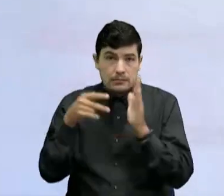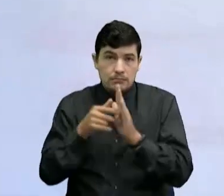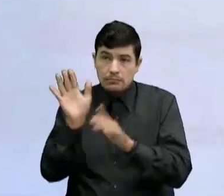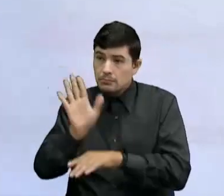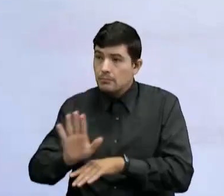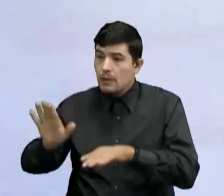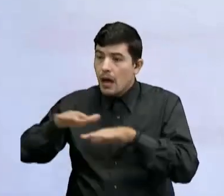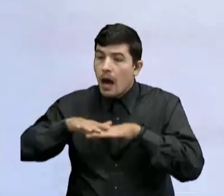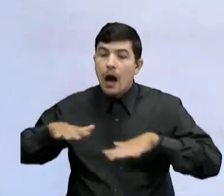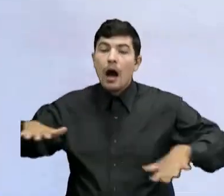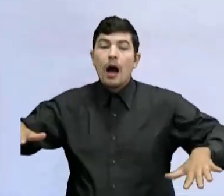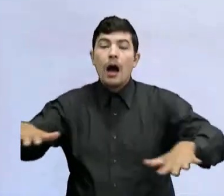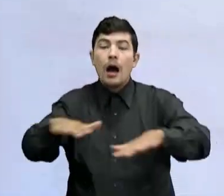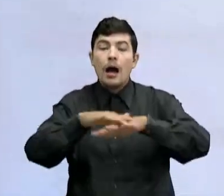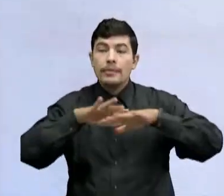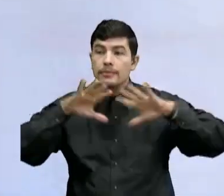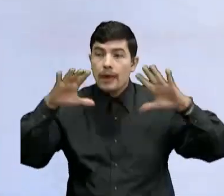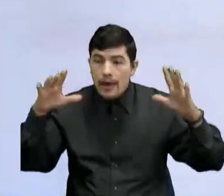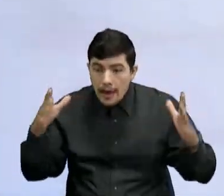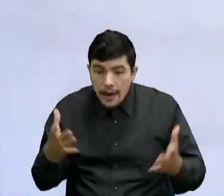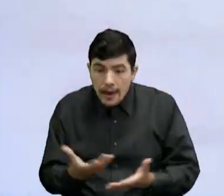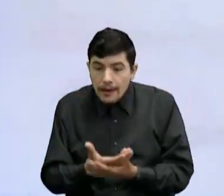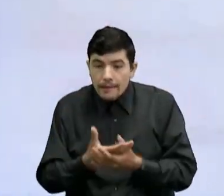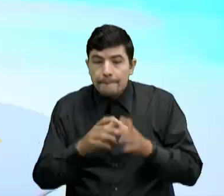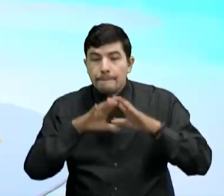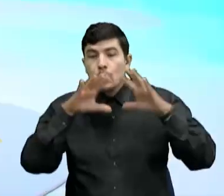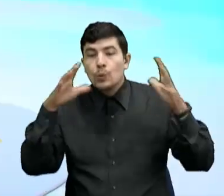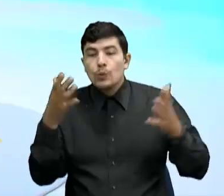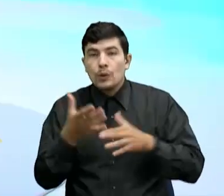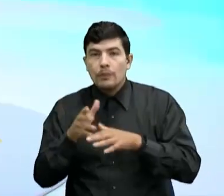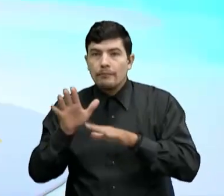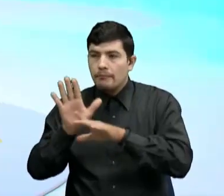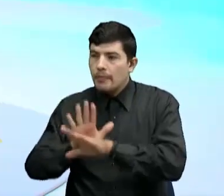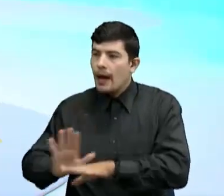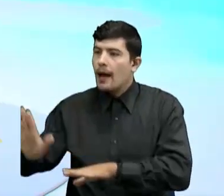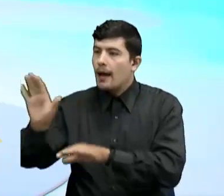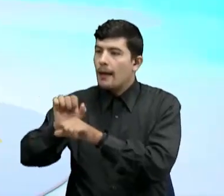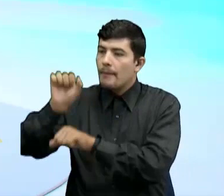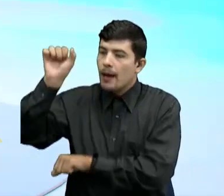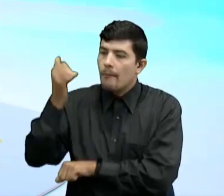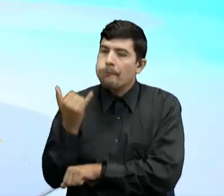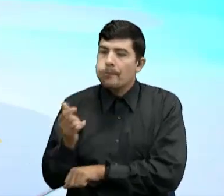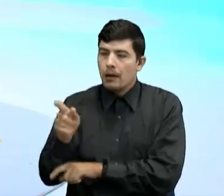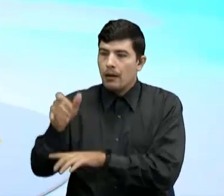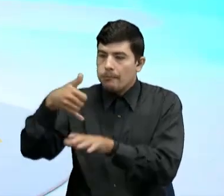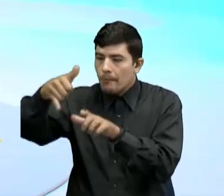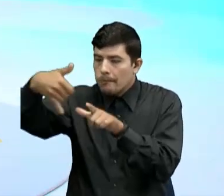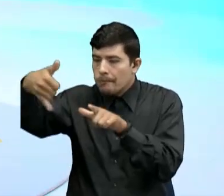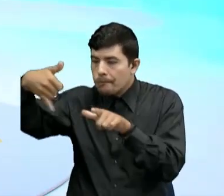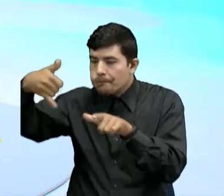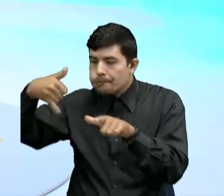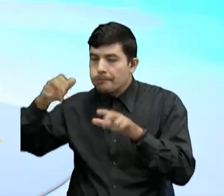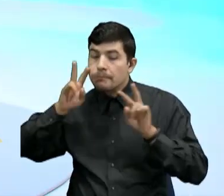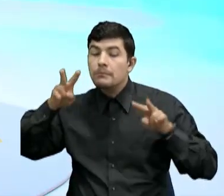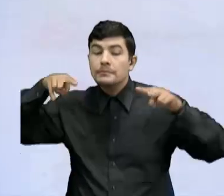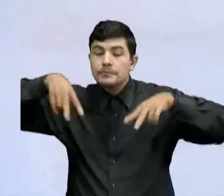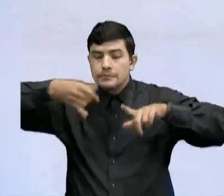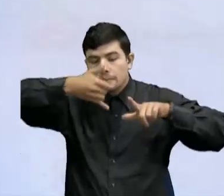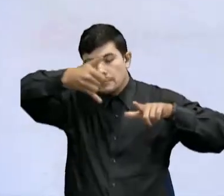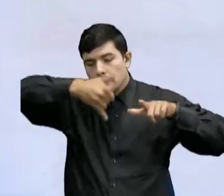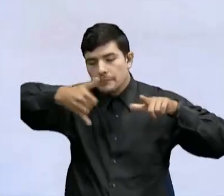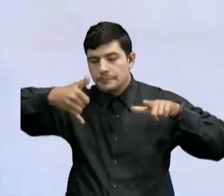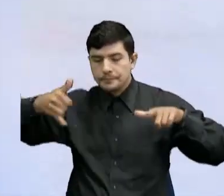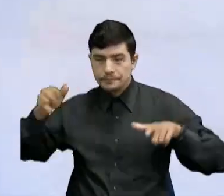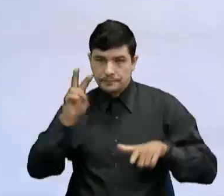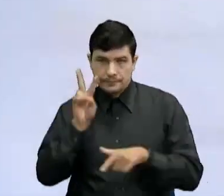O sector De la superficie De nuestro planeta Ok Y pues para decir Hay diferentes formas De representar Los